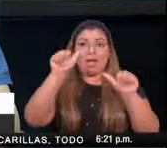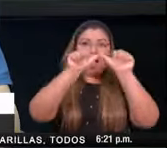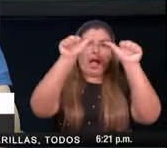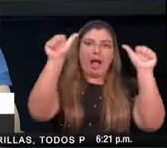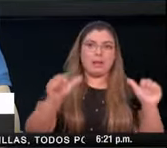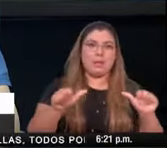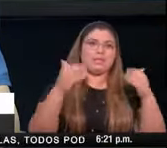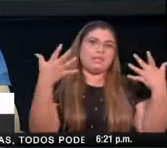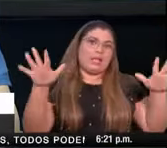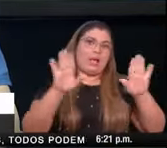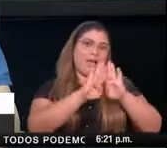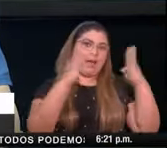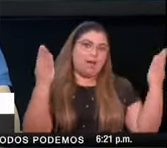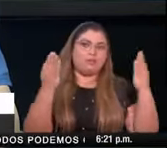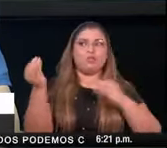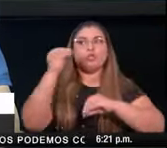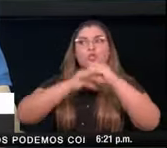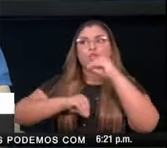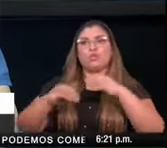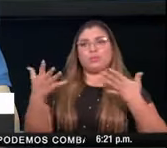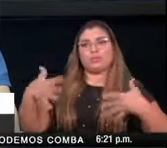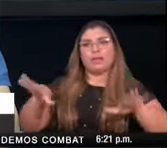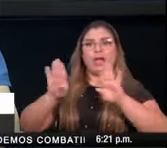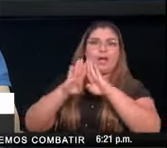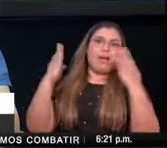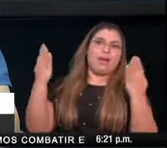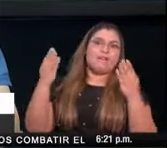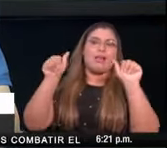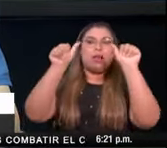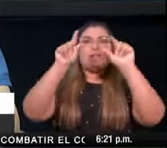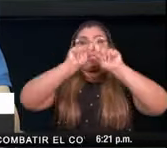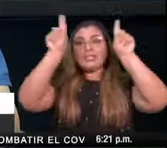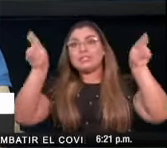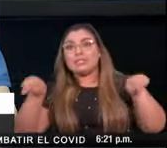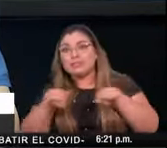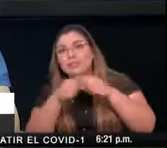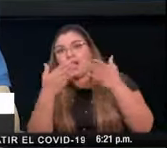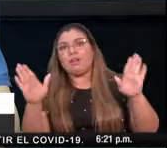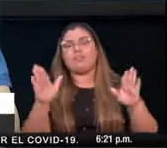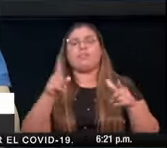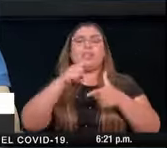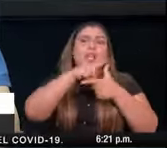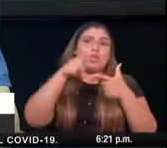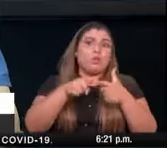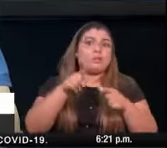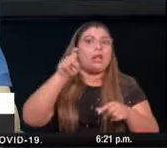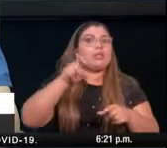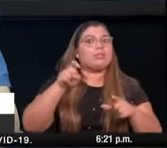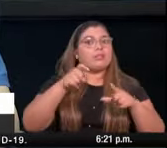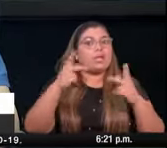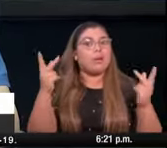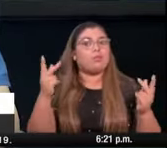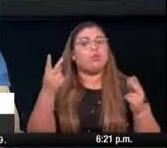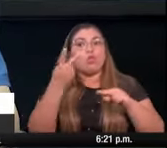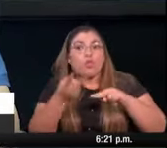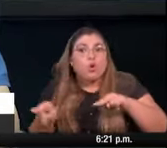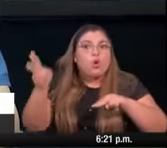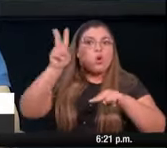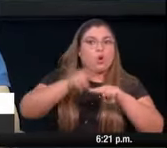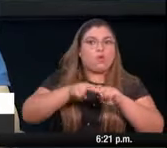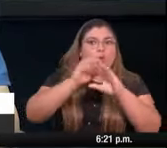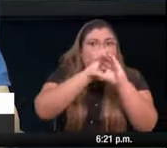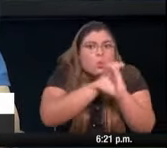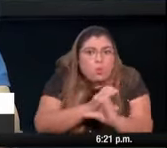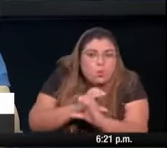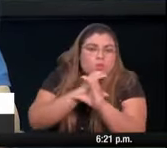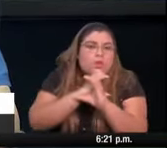que ese mecanismo de comunicación se haga cada vez más estrecho somos un país alegre